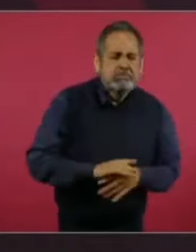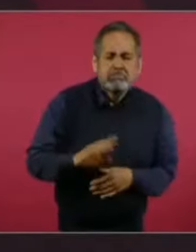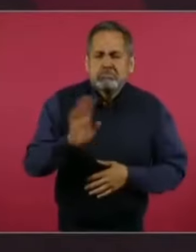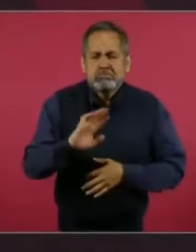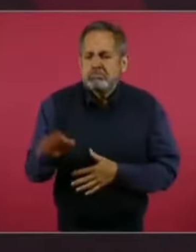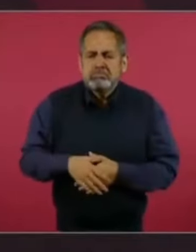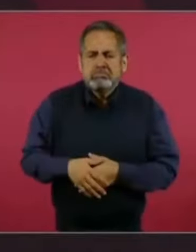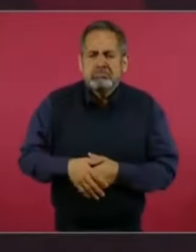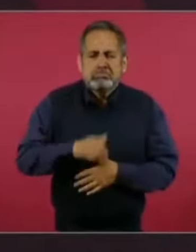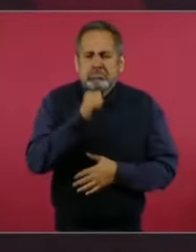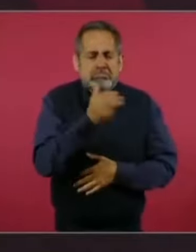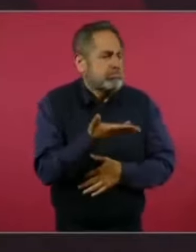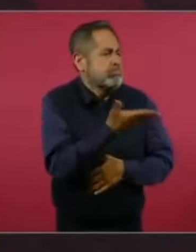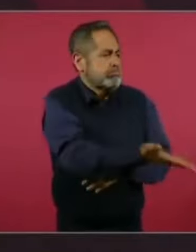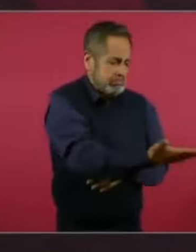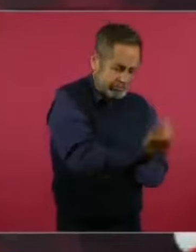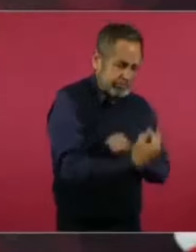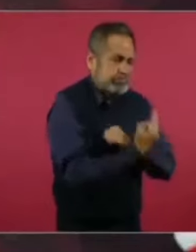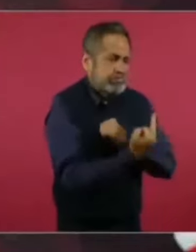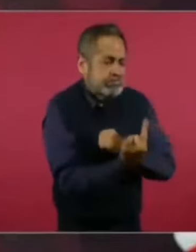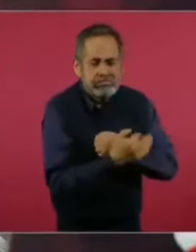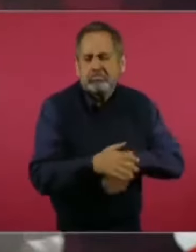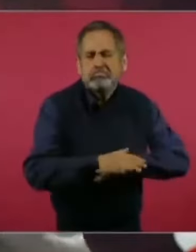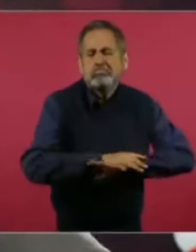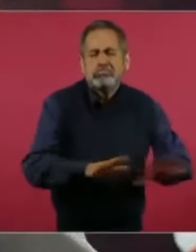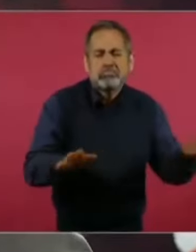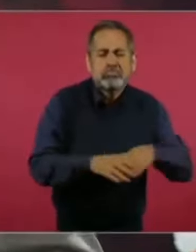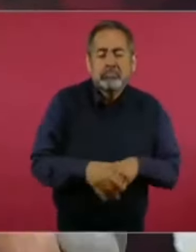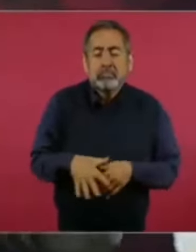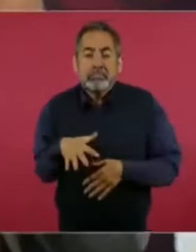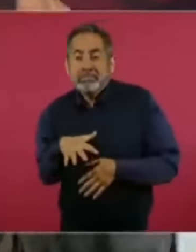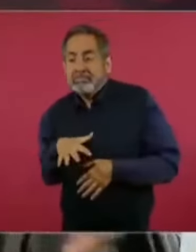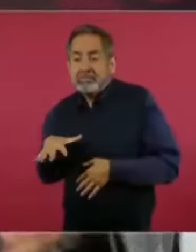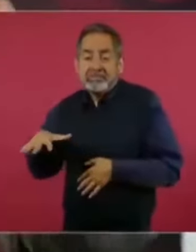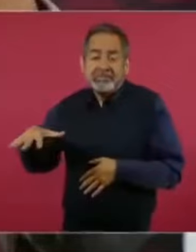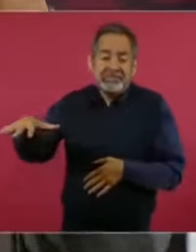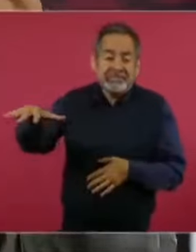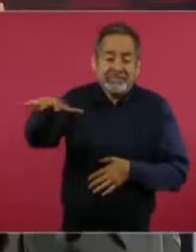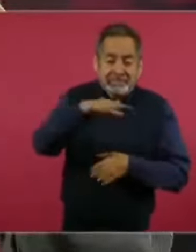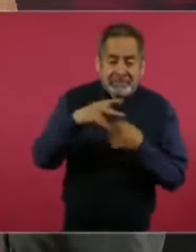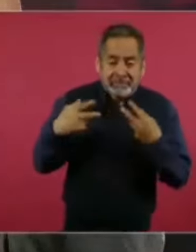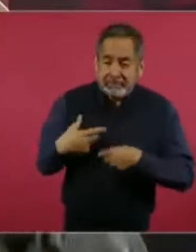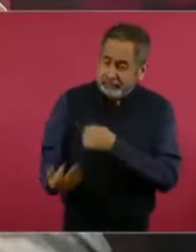que nos defienda, nos defiende toda la gente.